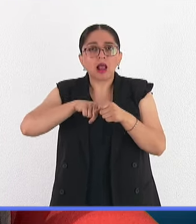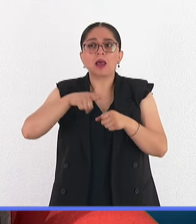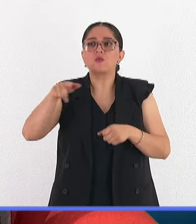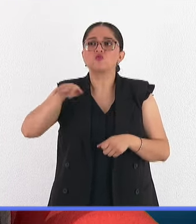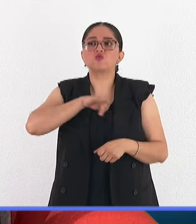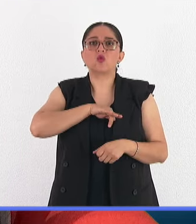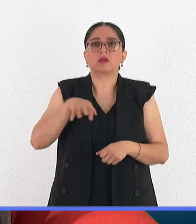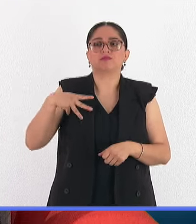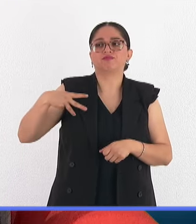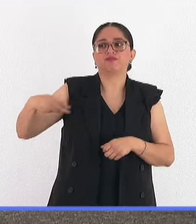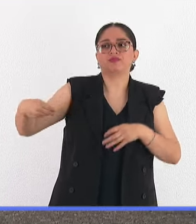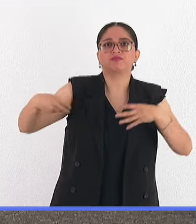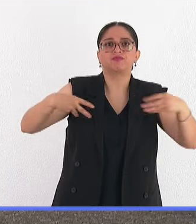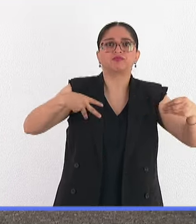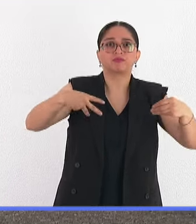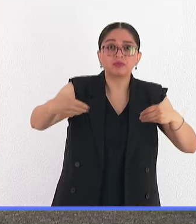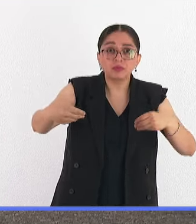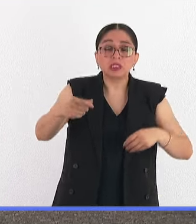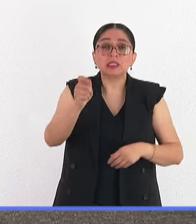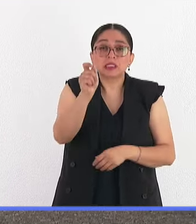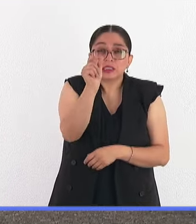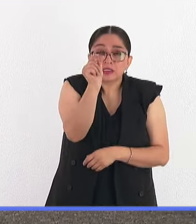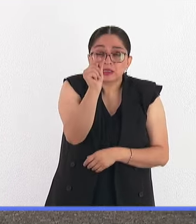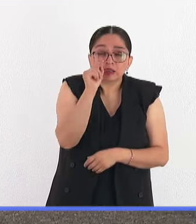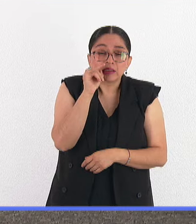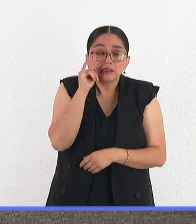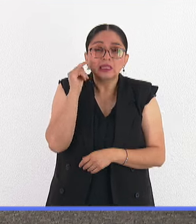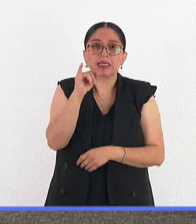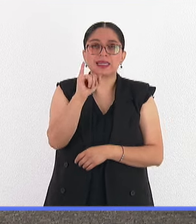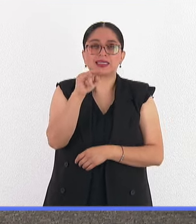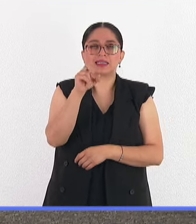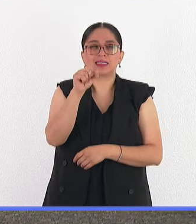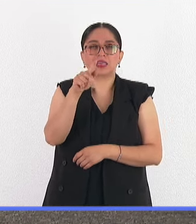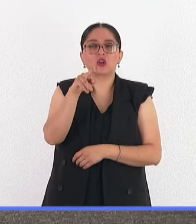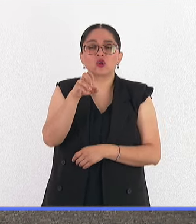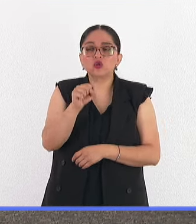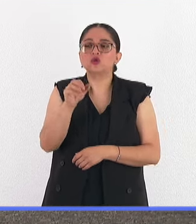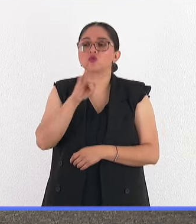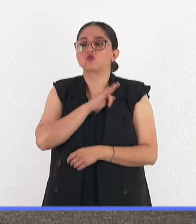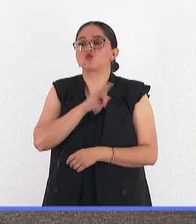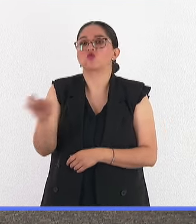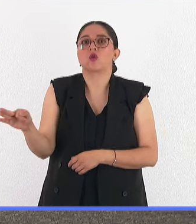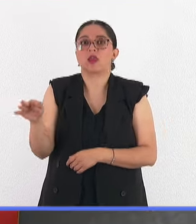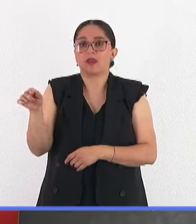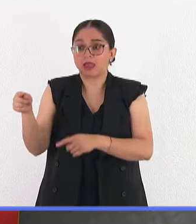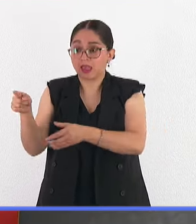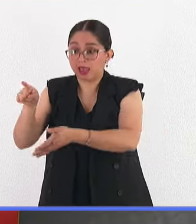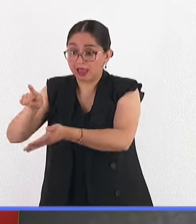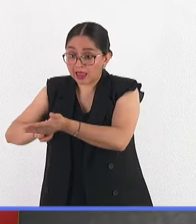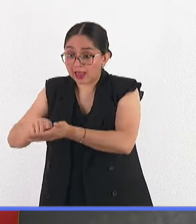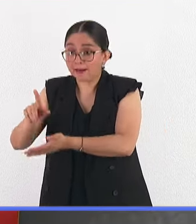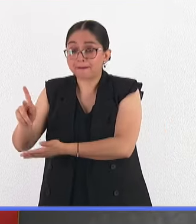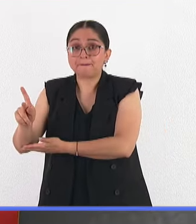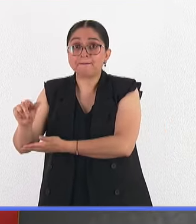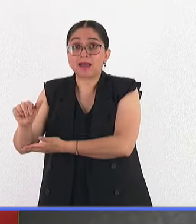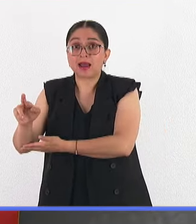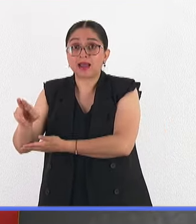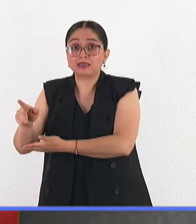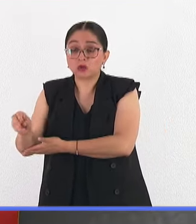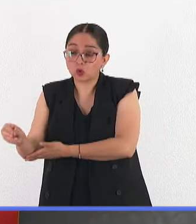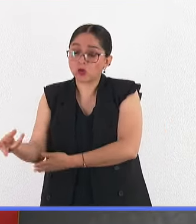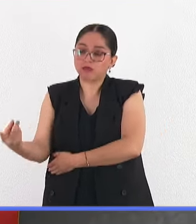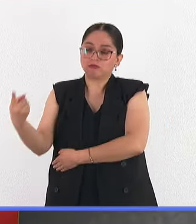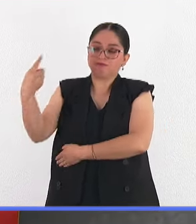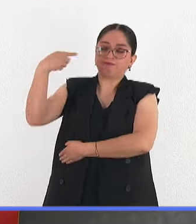transmisión y de los vectores. Estos insectos que pueden transmitir al parásito dentro de las poblaciones, ¿no?